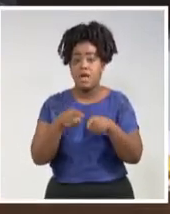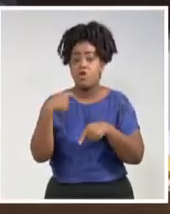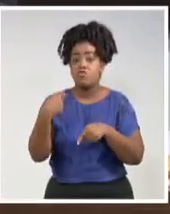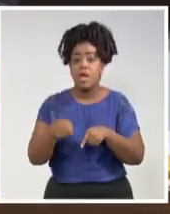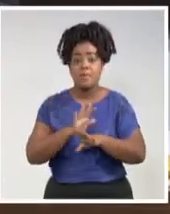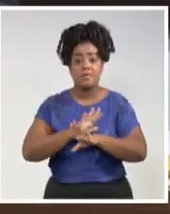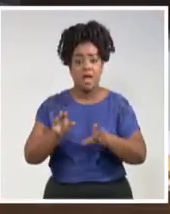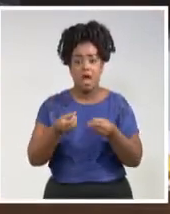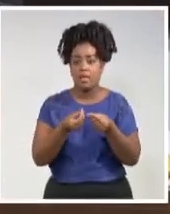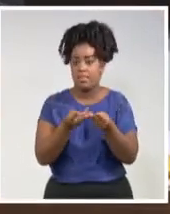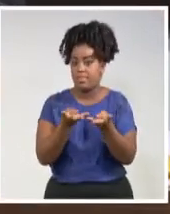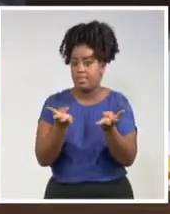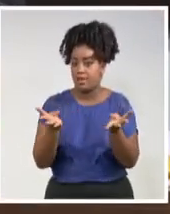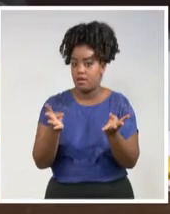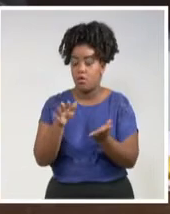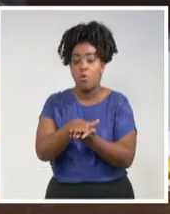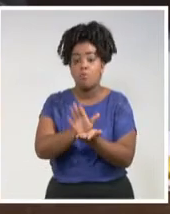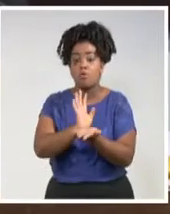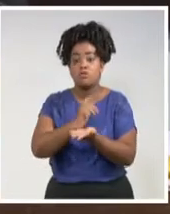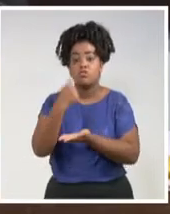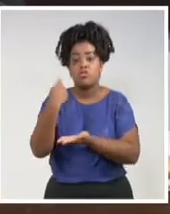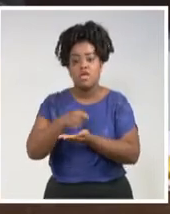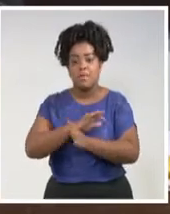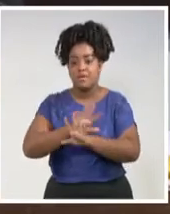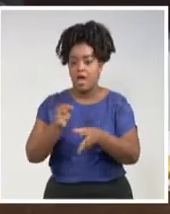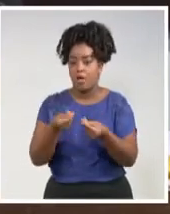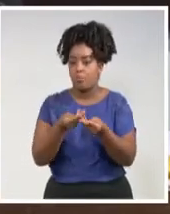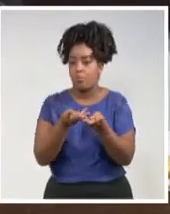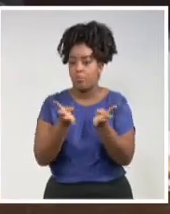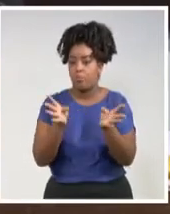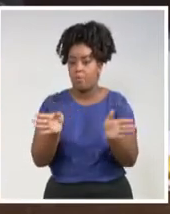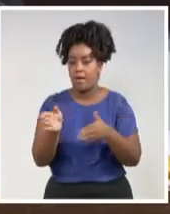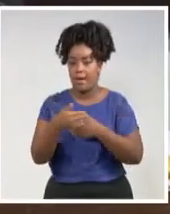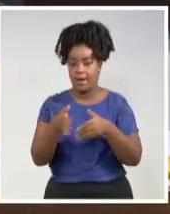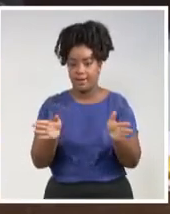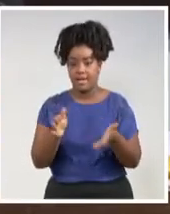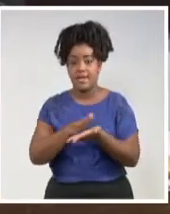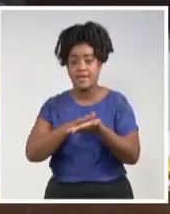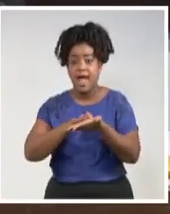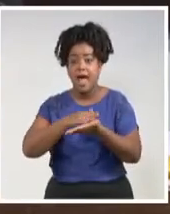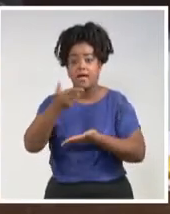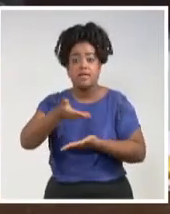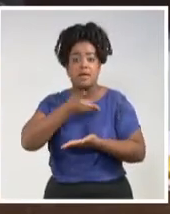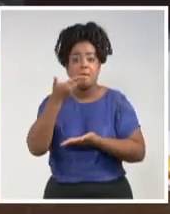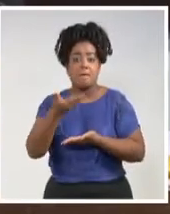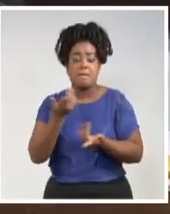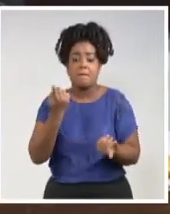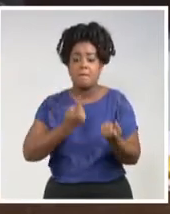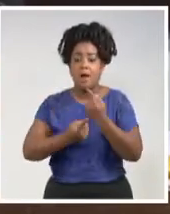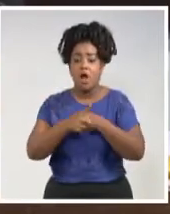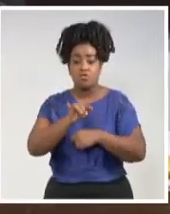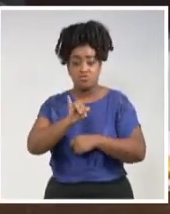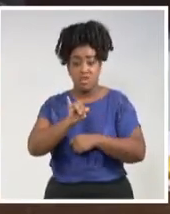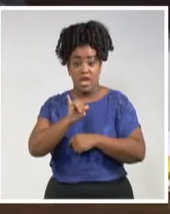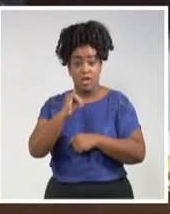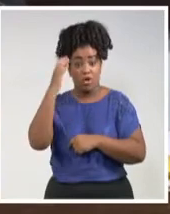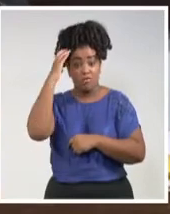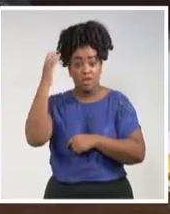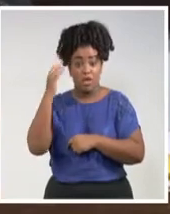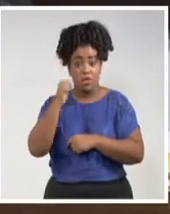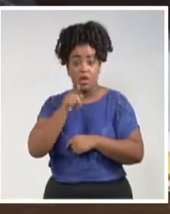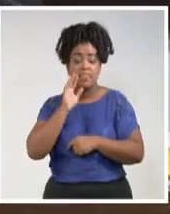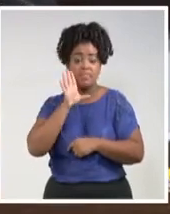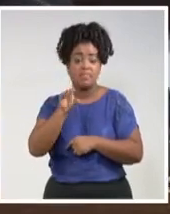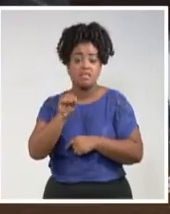compromiso es salir de lo viejo. Aquí hasta ahora nadie ha planteado, ninguno de los seis transitaria ha dicho,